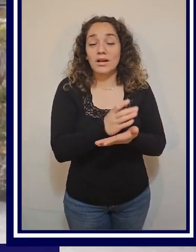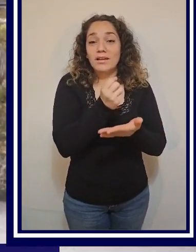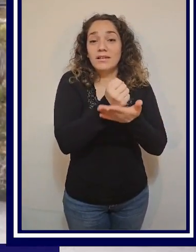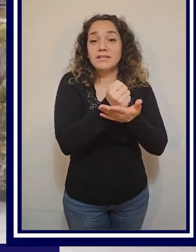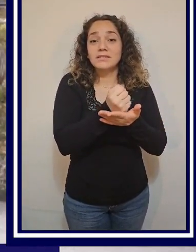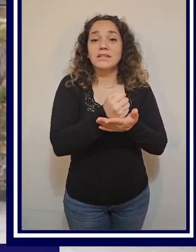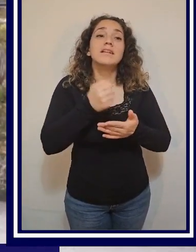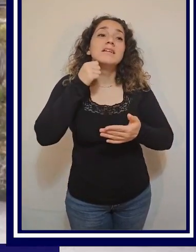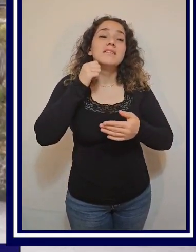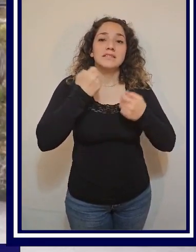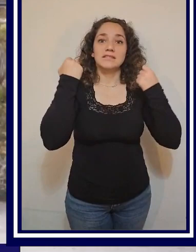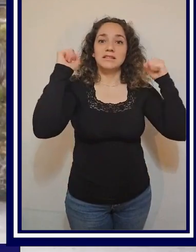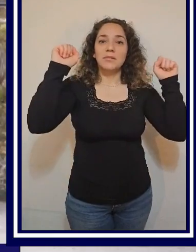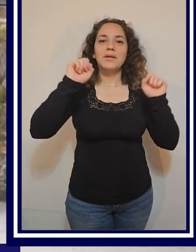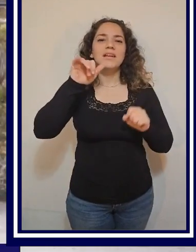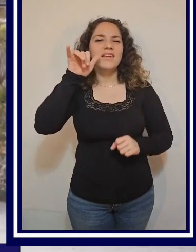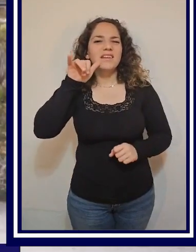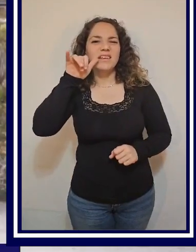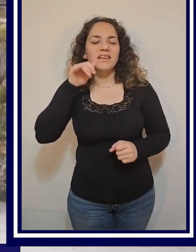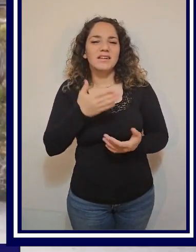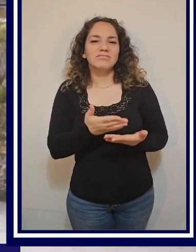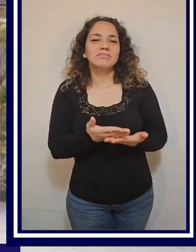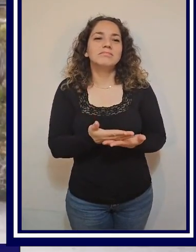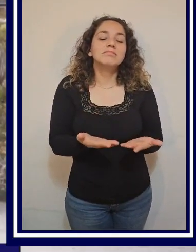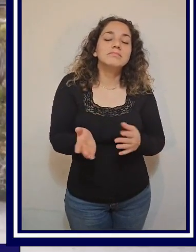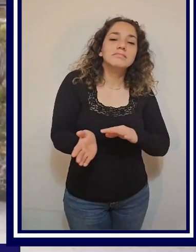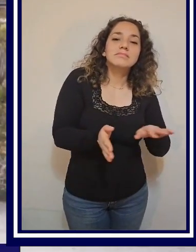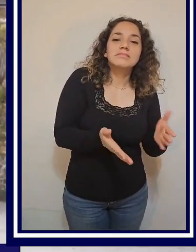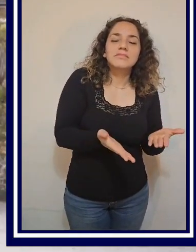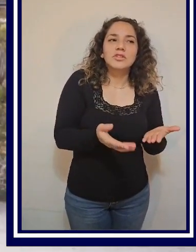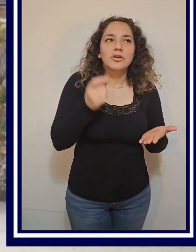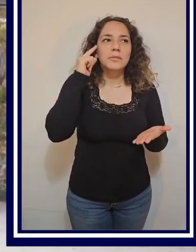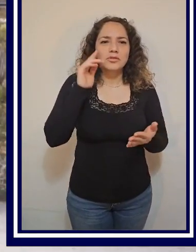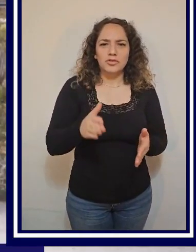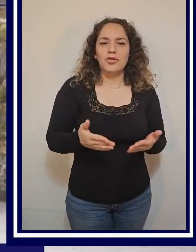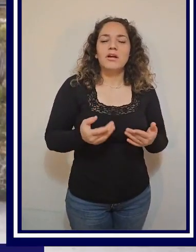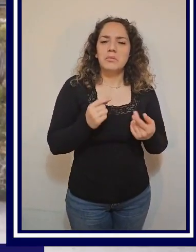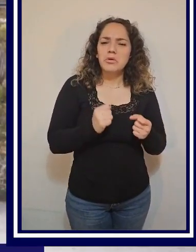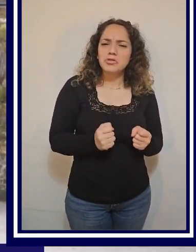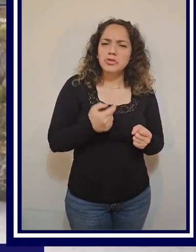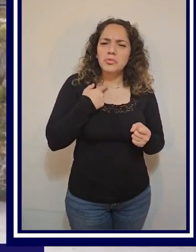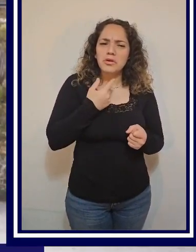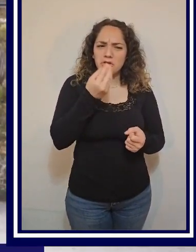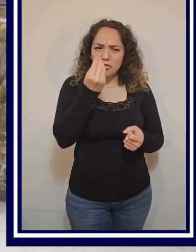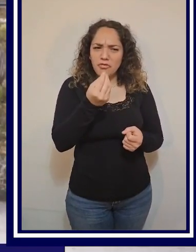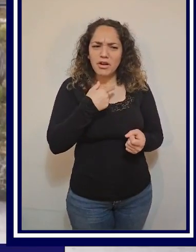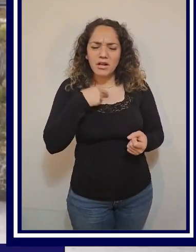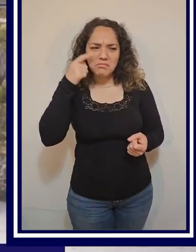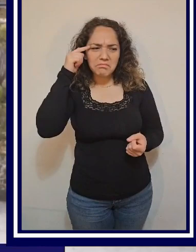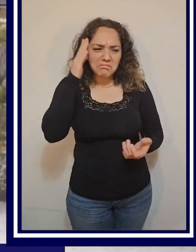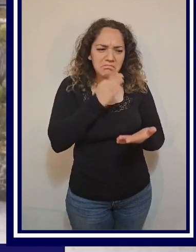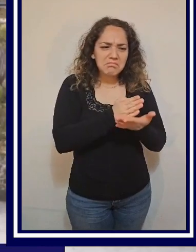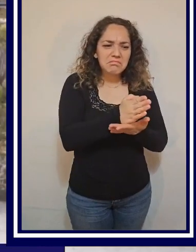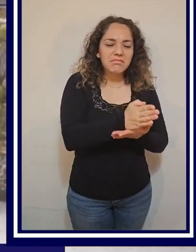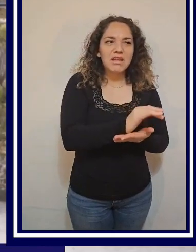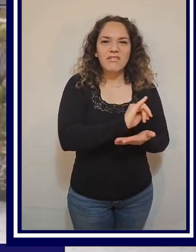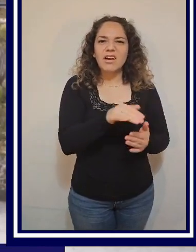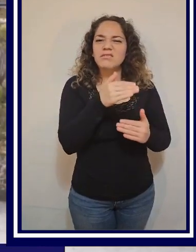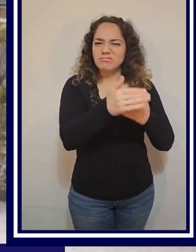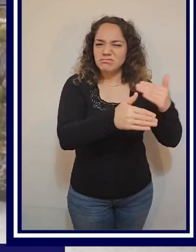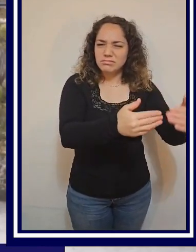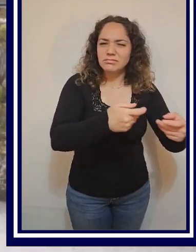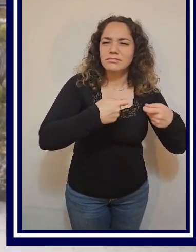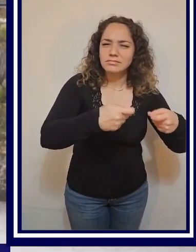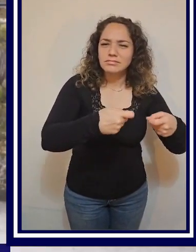logré, no sé, ser campeona nacional en Iquique, fue que me dio como el potencial de decir, oh, sí, soy buena en esto, así es que voy a seguir